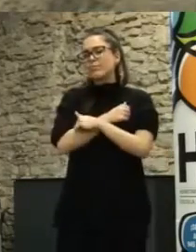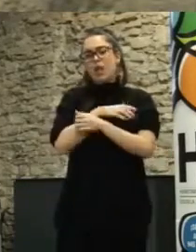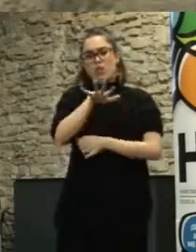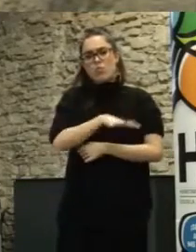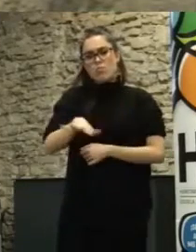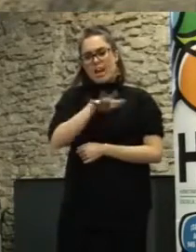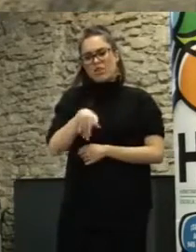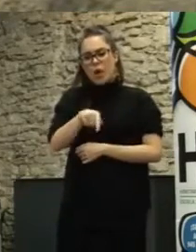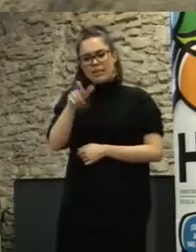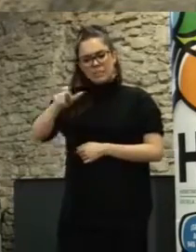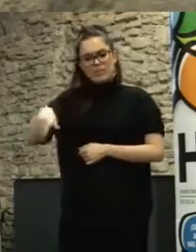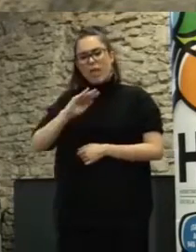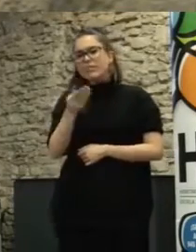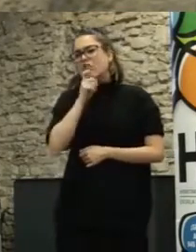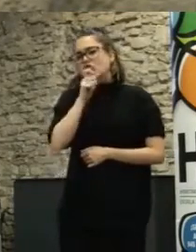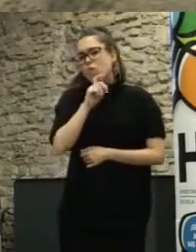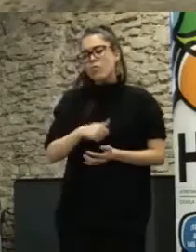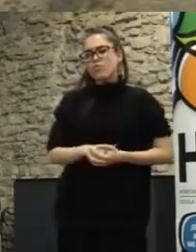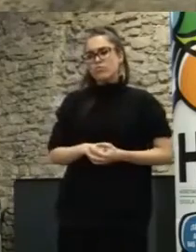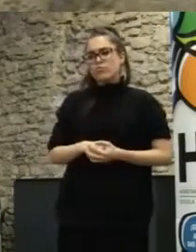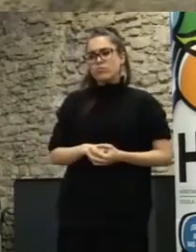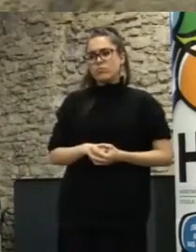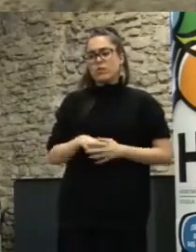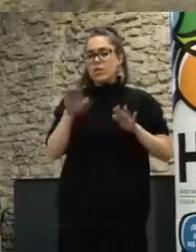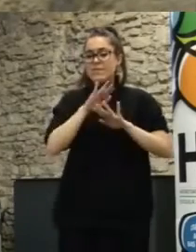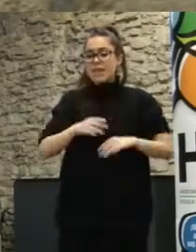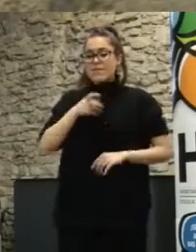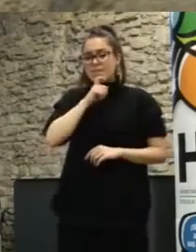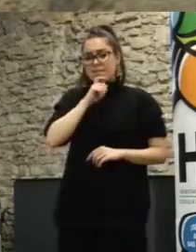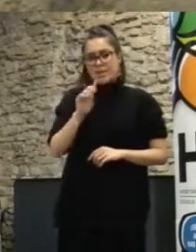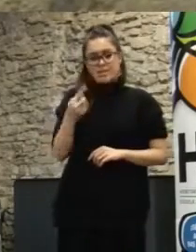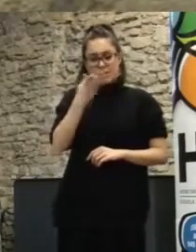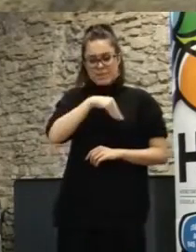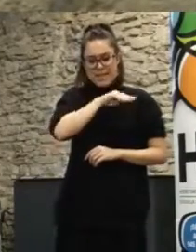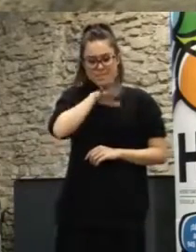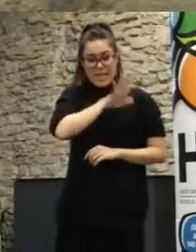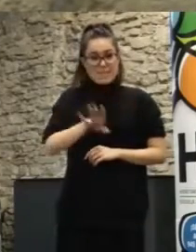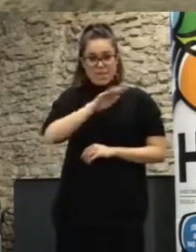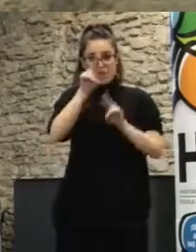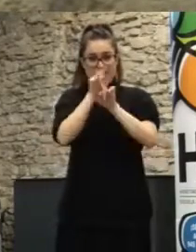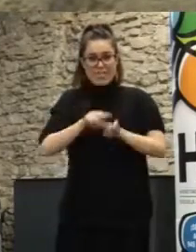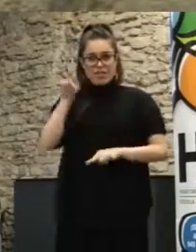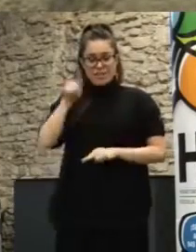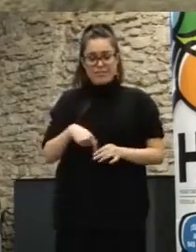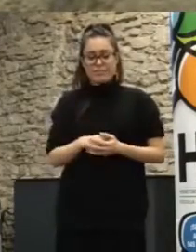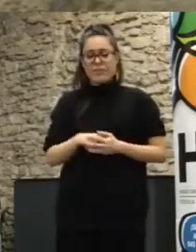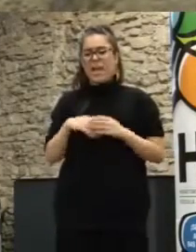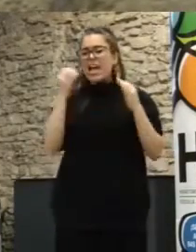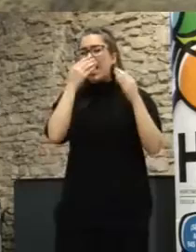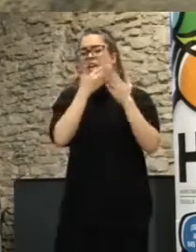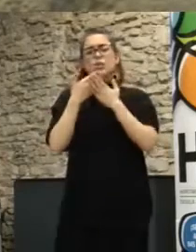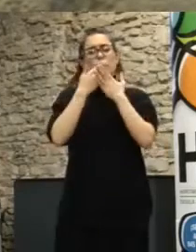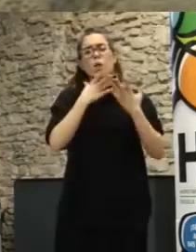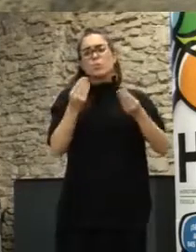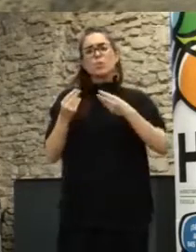efecto ha tenido sobre ello yo creo es la gran asignatura pendiente en España y a nivel internacional hay estudios más importantes pero